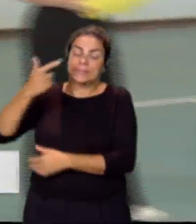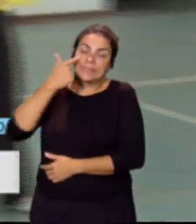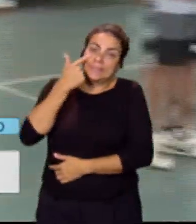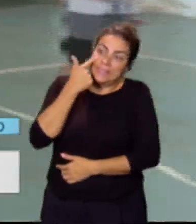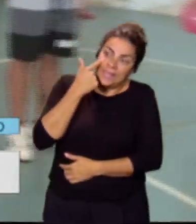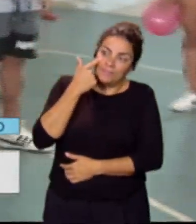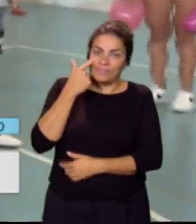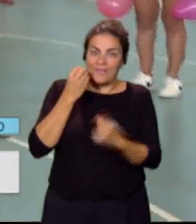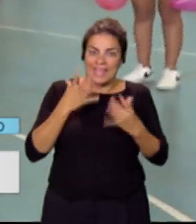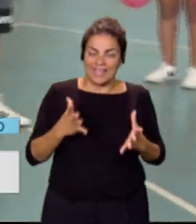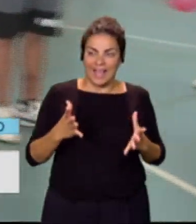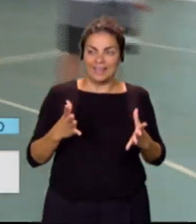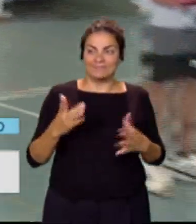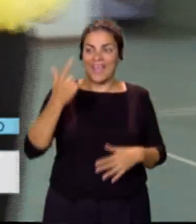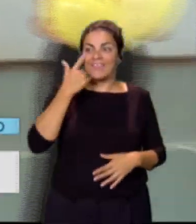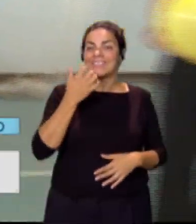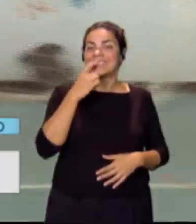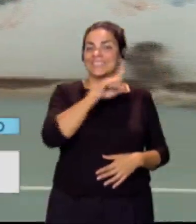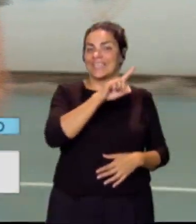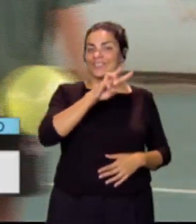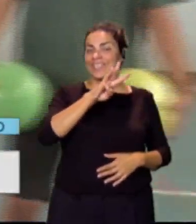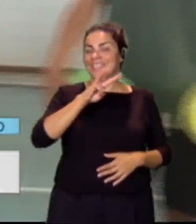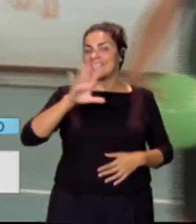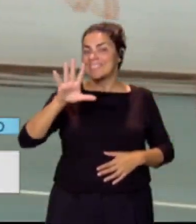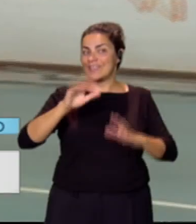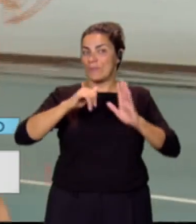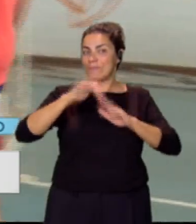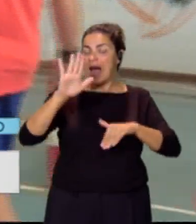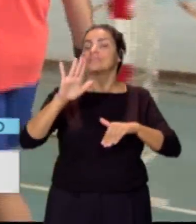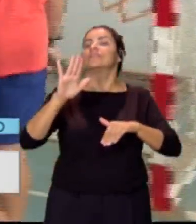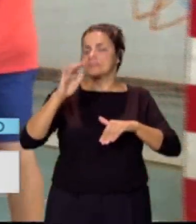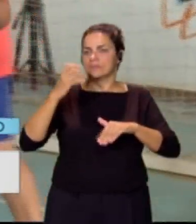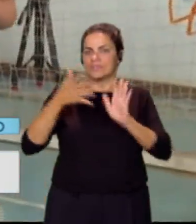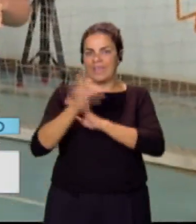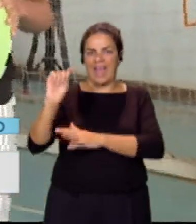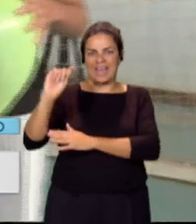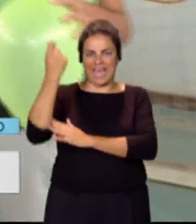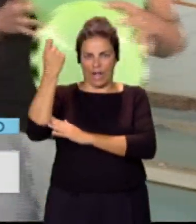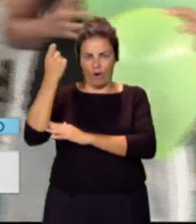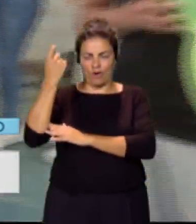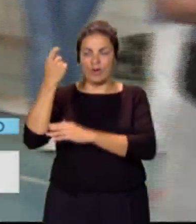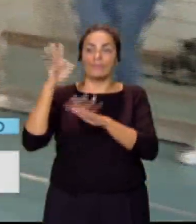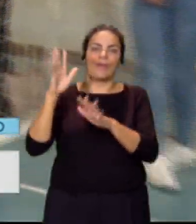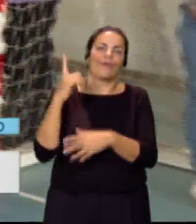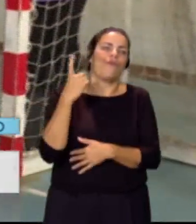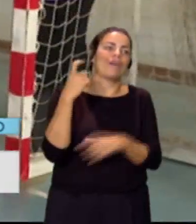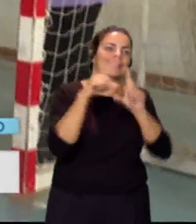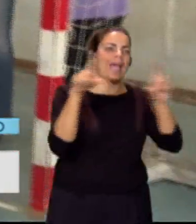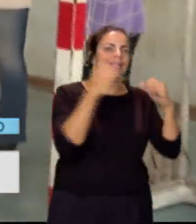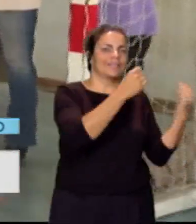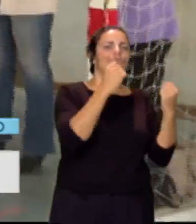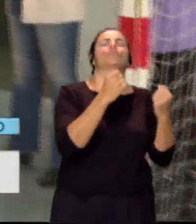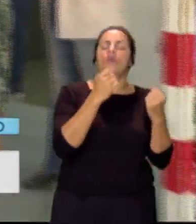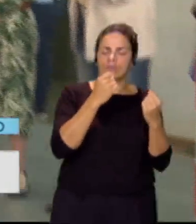sale. Si pasamos los 135, en principio es récord, pero bueno, siempre queda por que nos lo valide la institución que al final es la